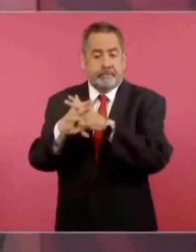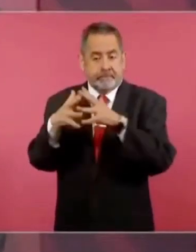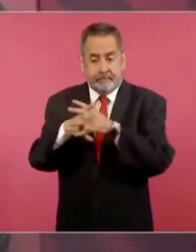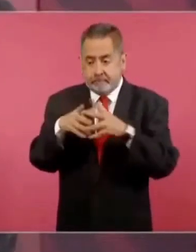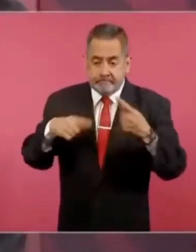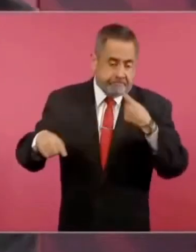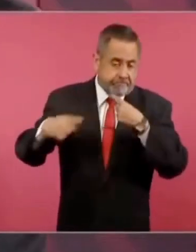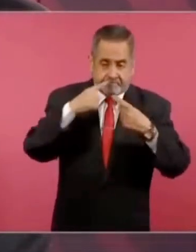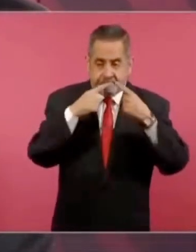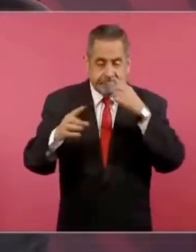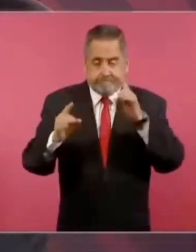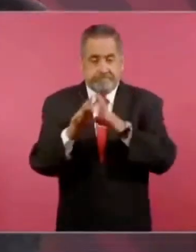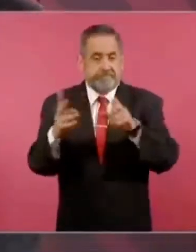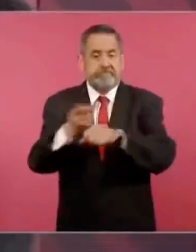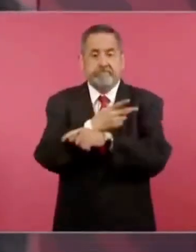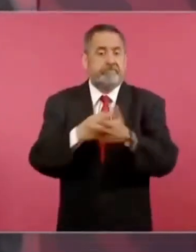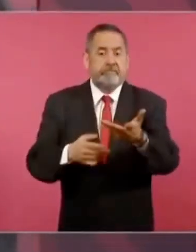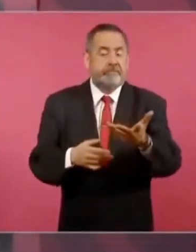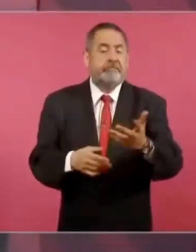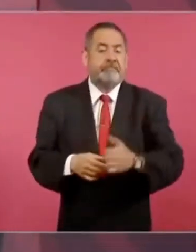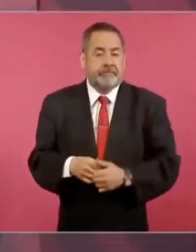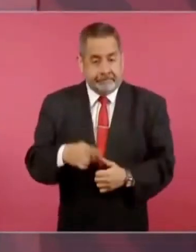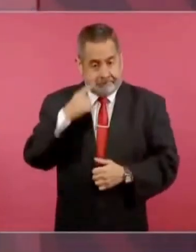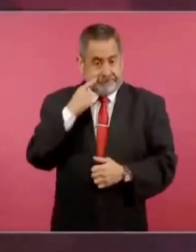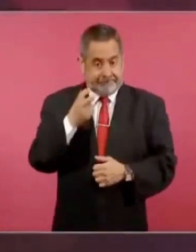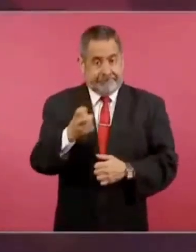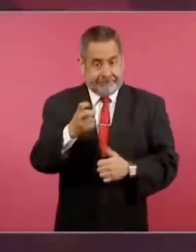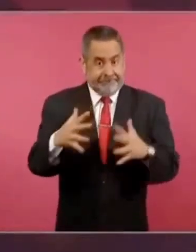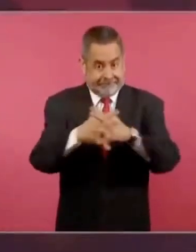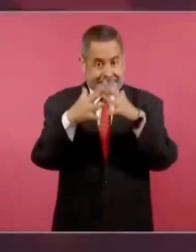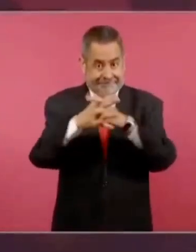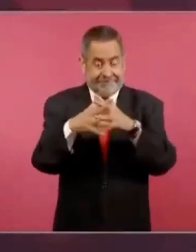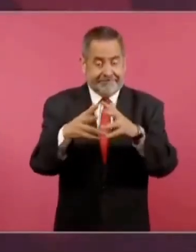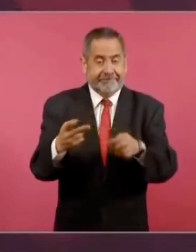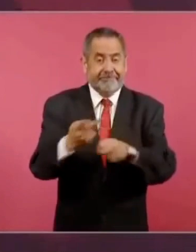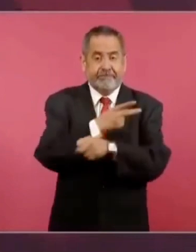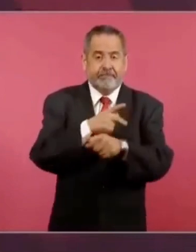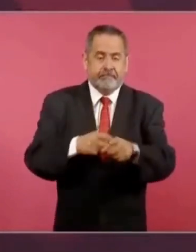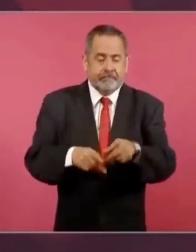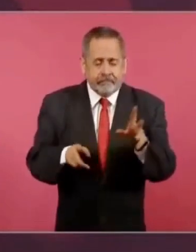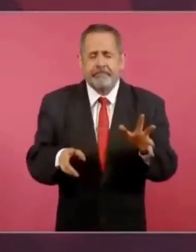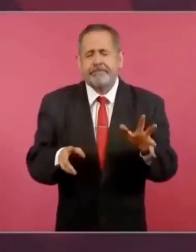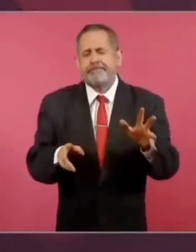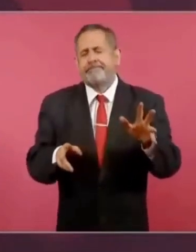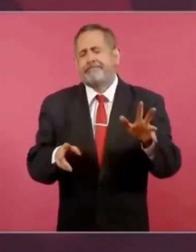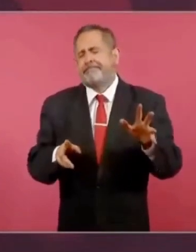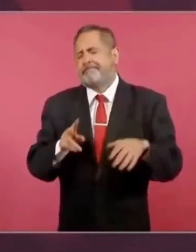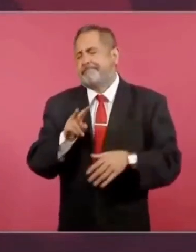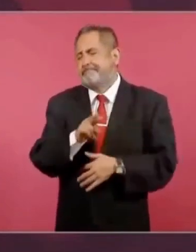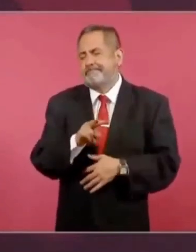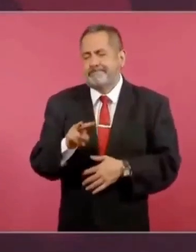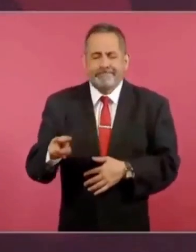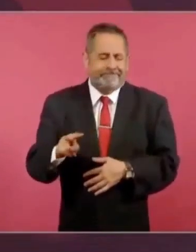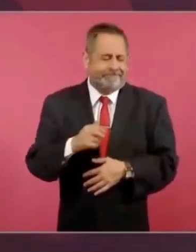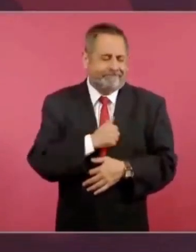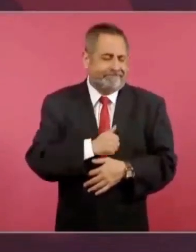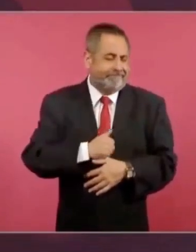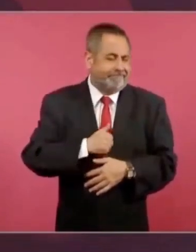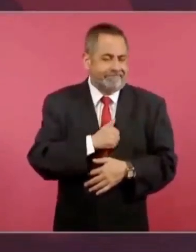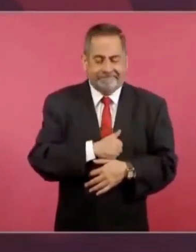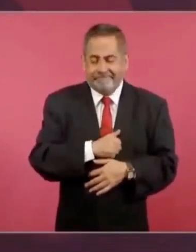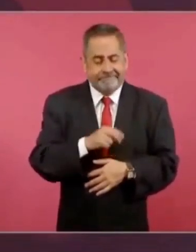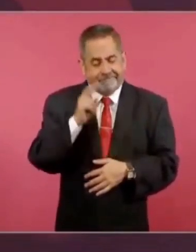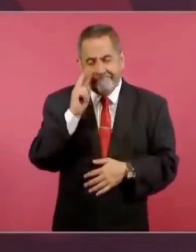hecho muy lamentable, muy